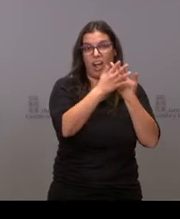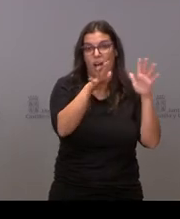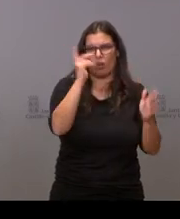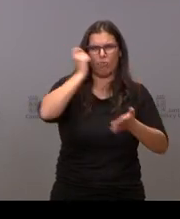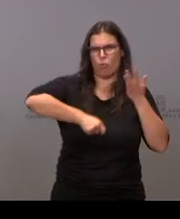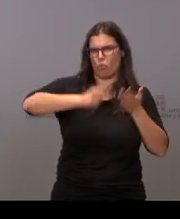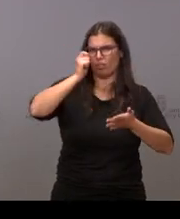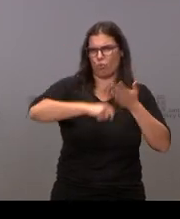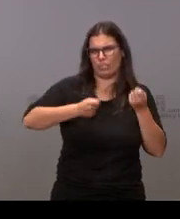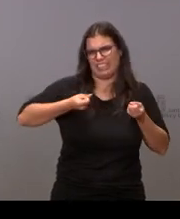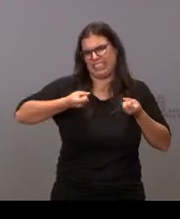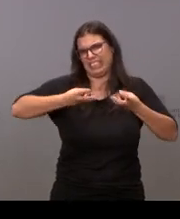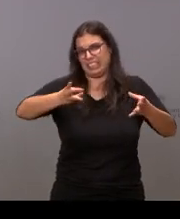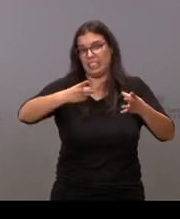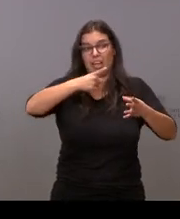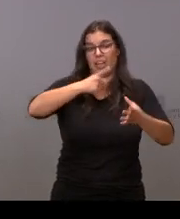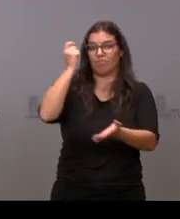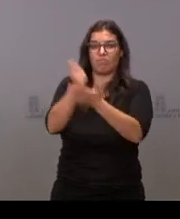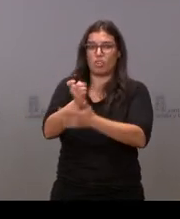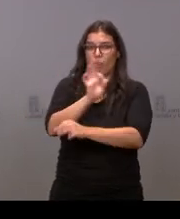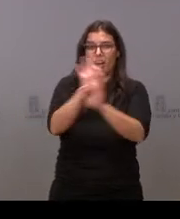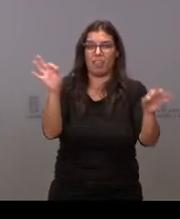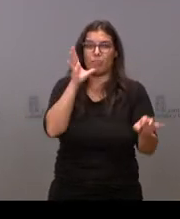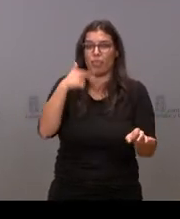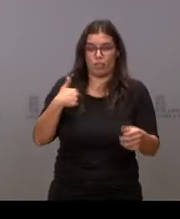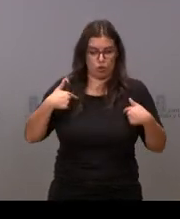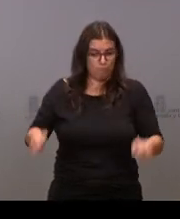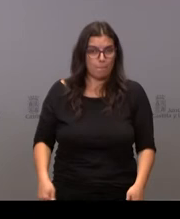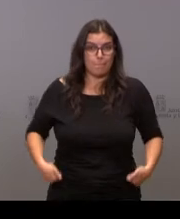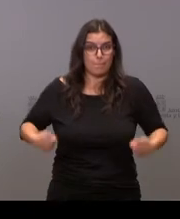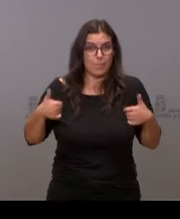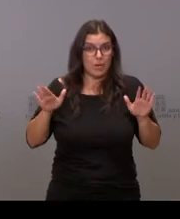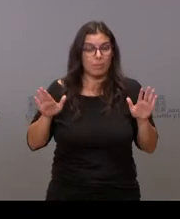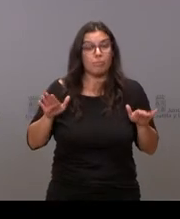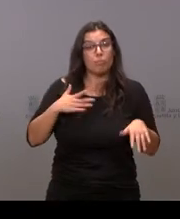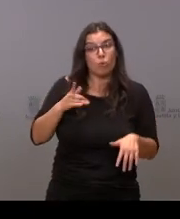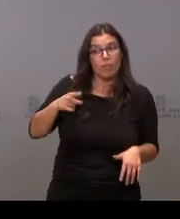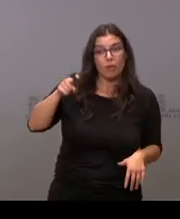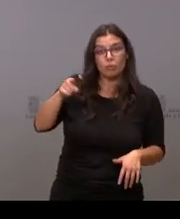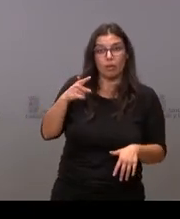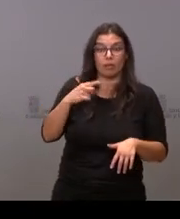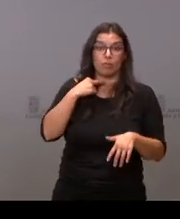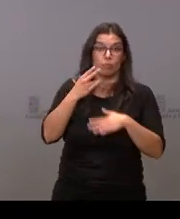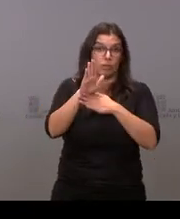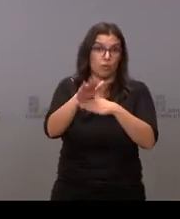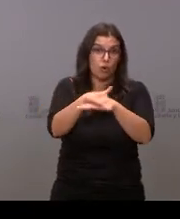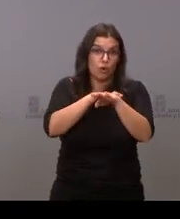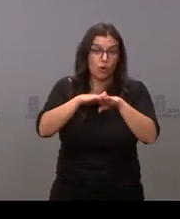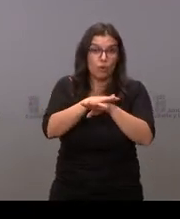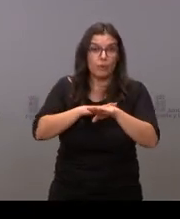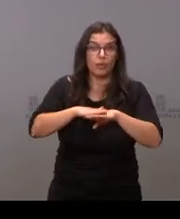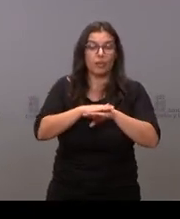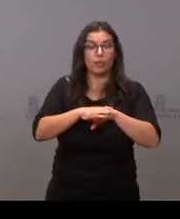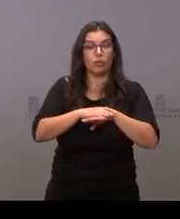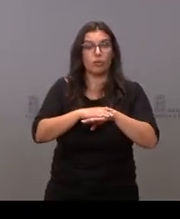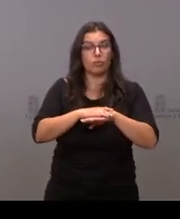multimillonarias por haberse declarado insolvente en numerosas ocasiones no sé si podría hacer en nombre del gobierno o en nombre personal alguna valoración